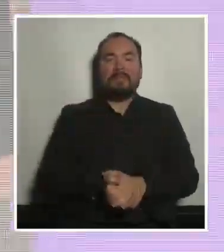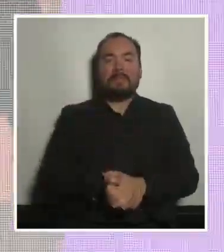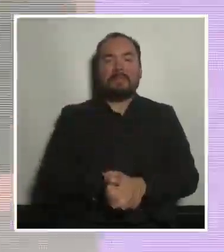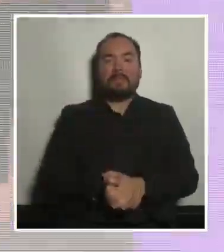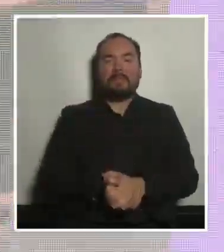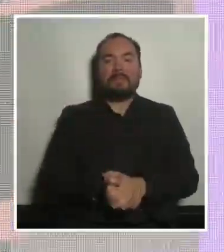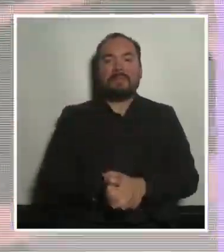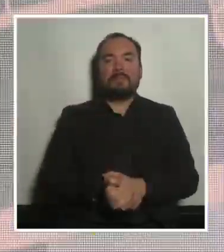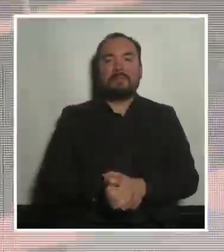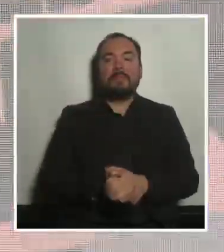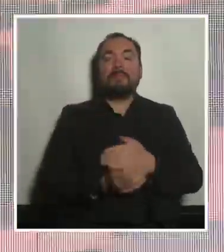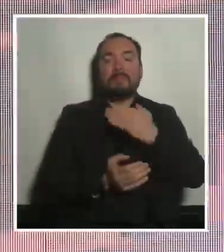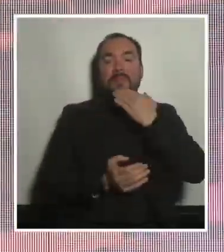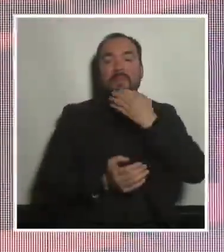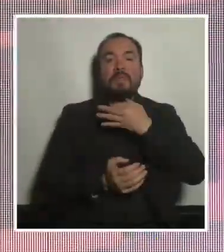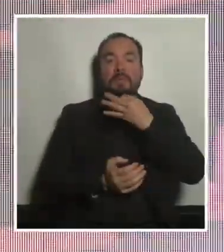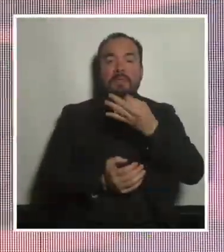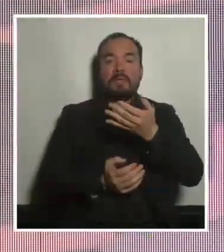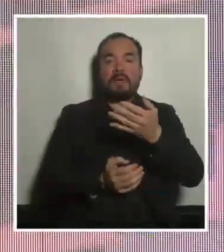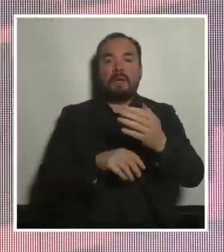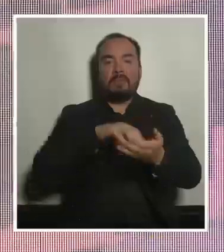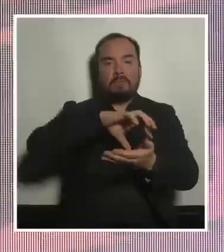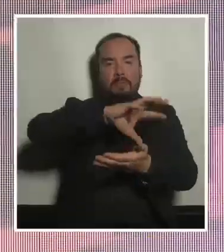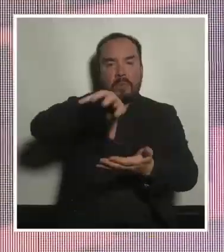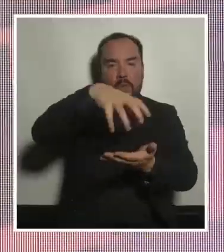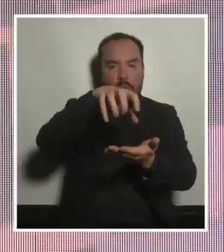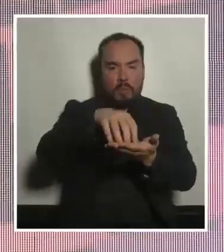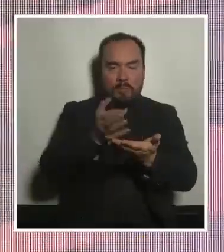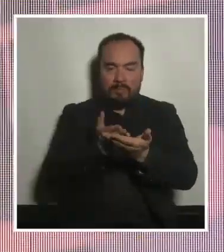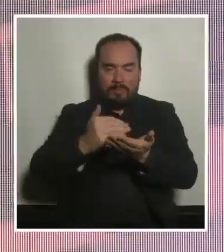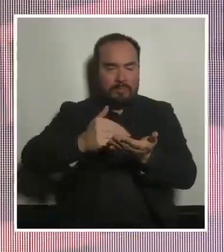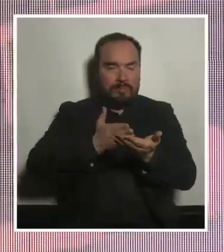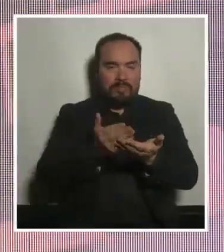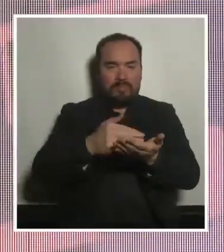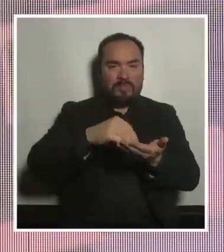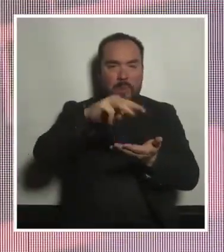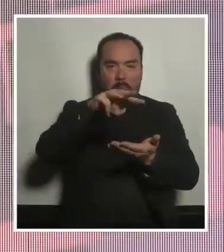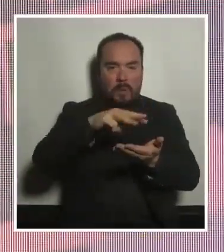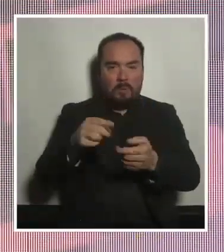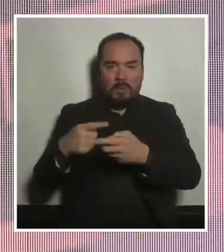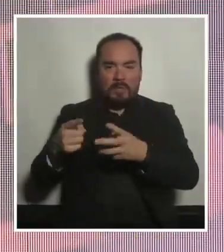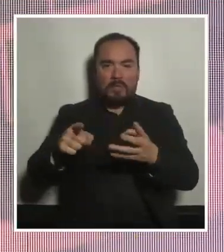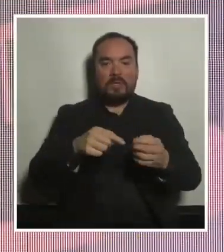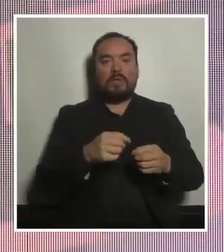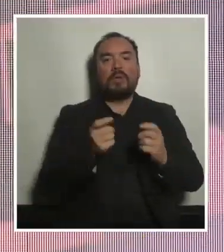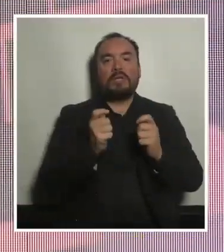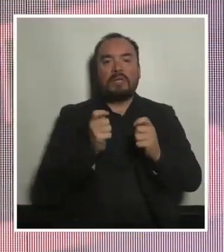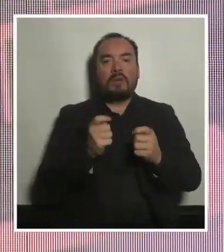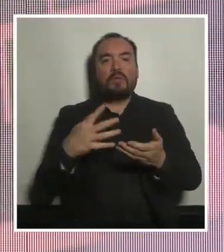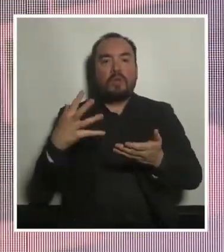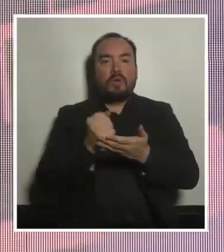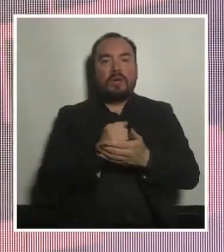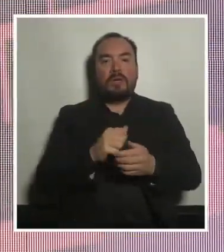es que en el urbanismo muchas veces intentamos hacer soluciones que sean estándares para todo el mundo